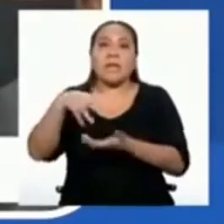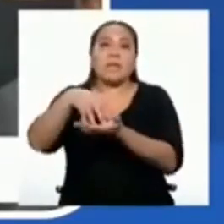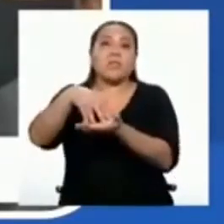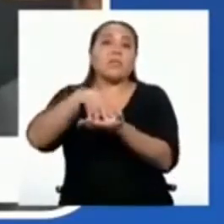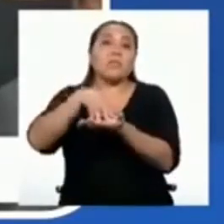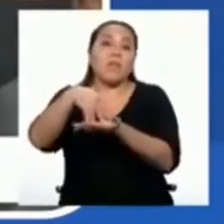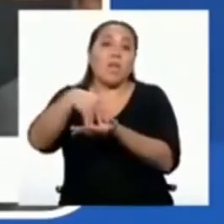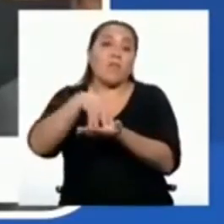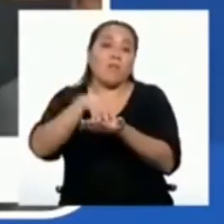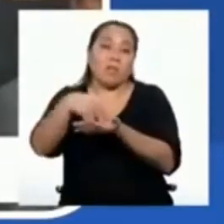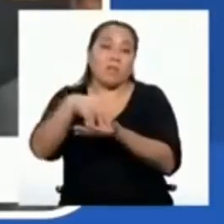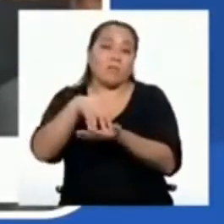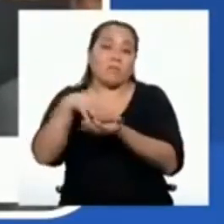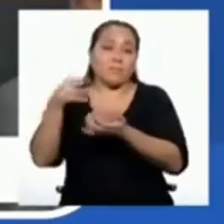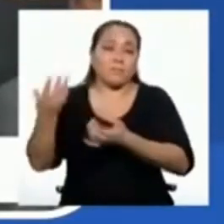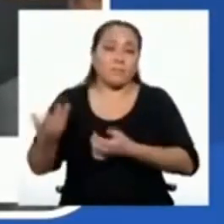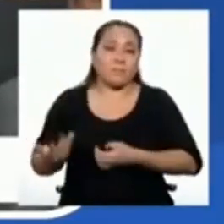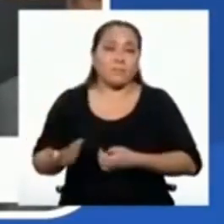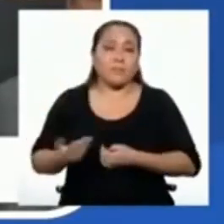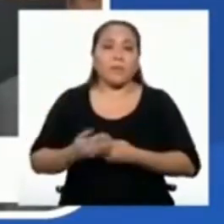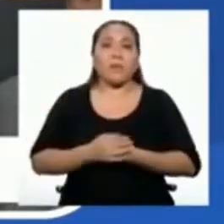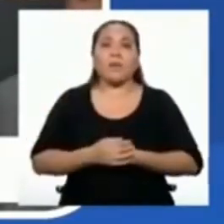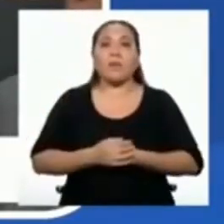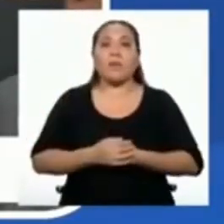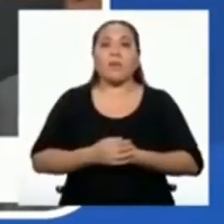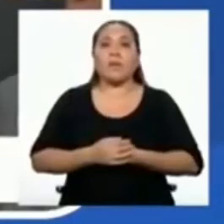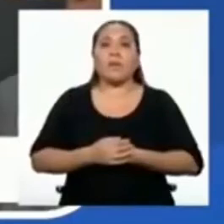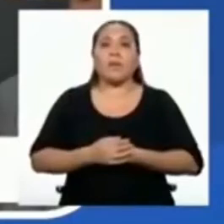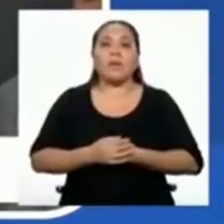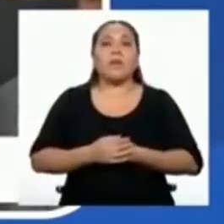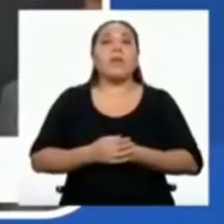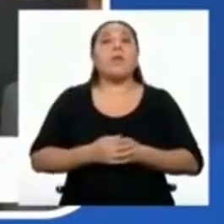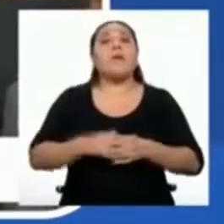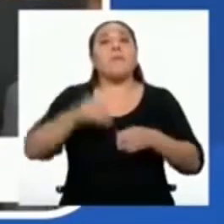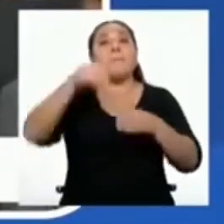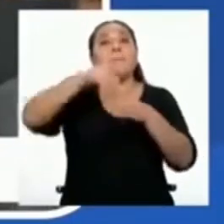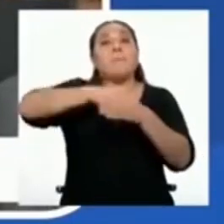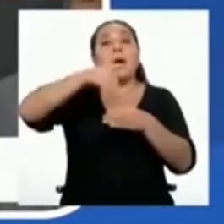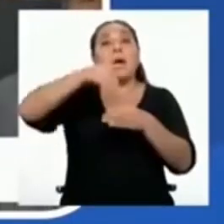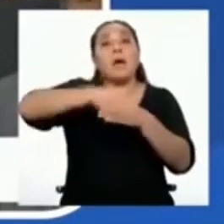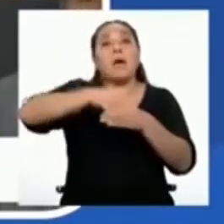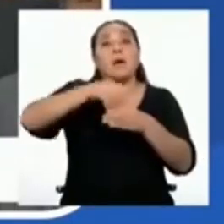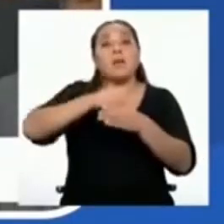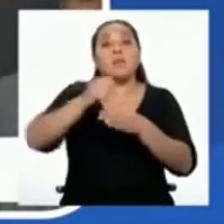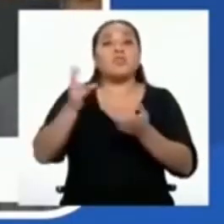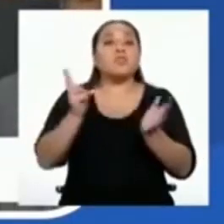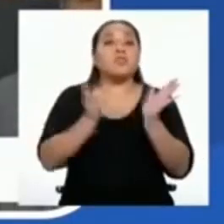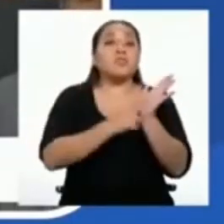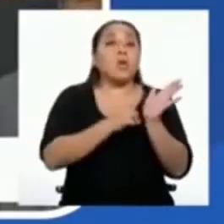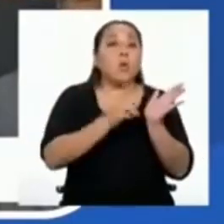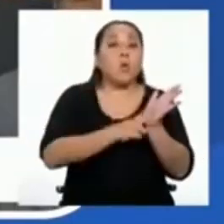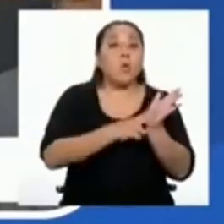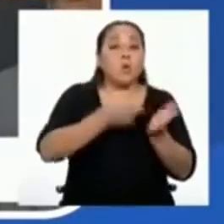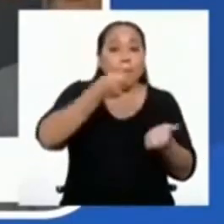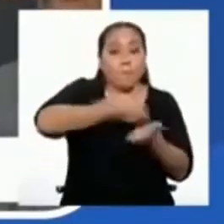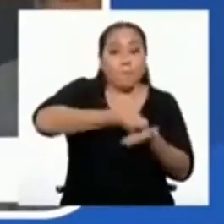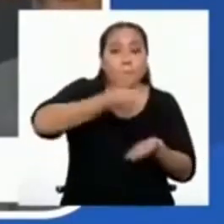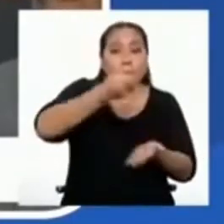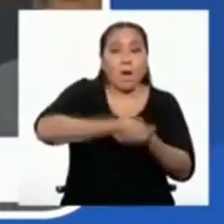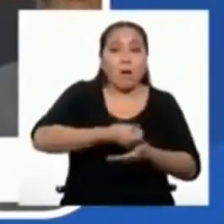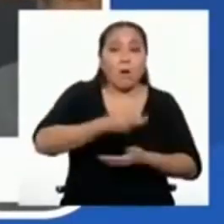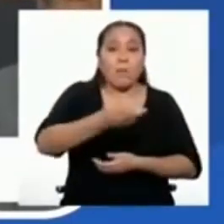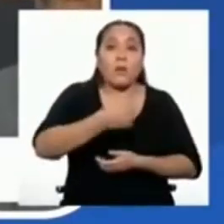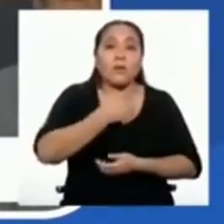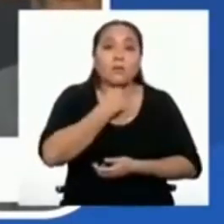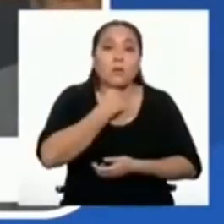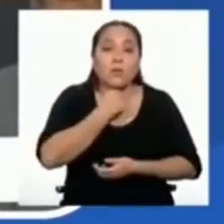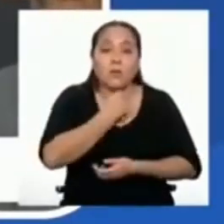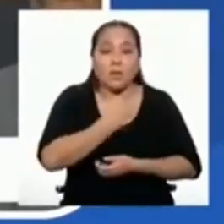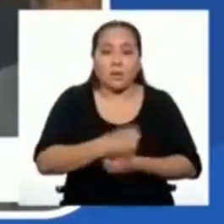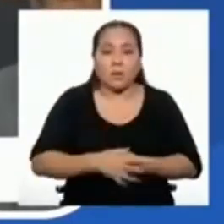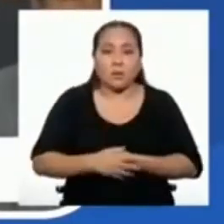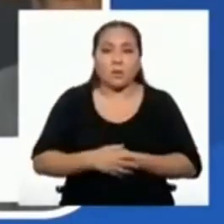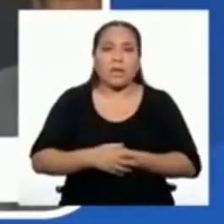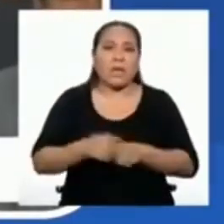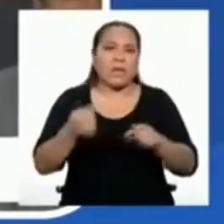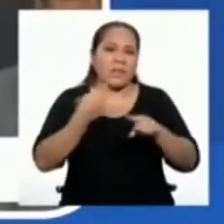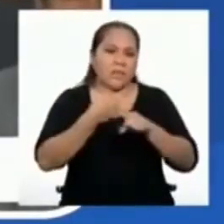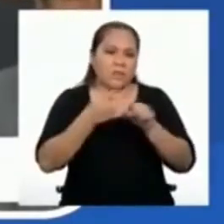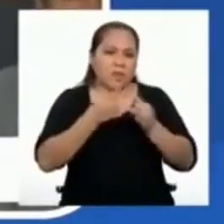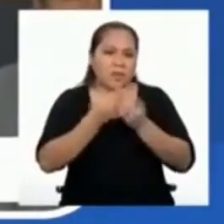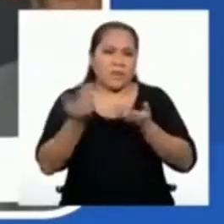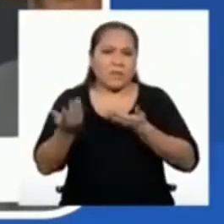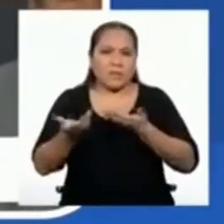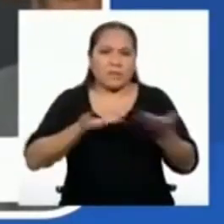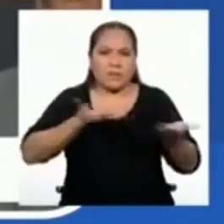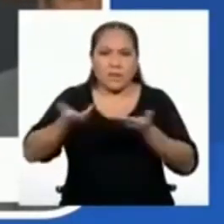vulnerabilidad. Entidades financieras, seguros y pensiones, así como los servicios complementarios